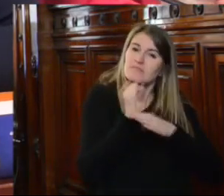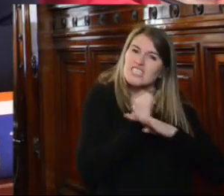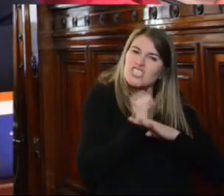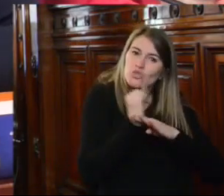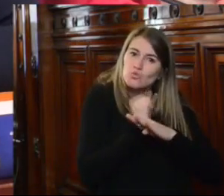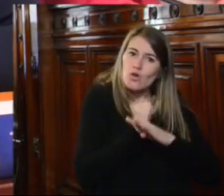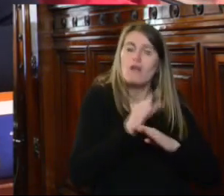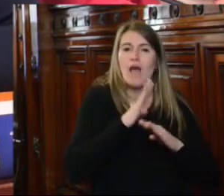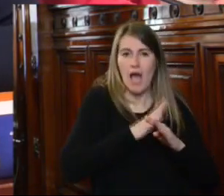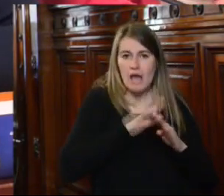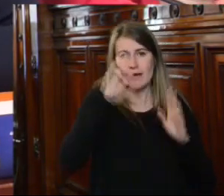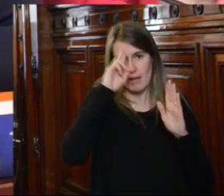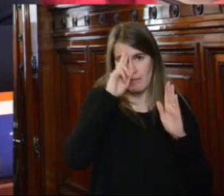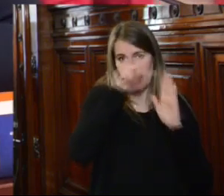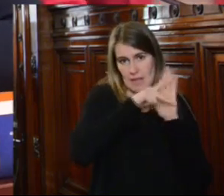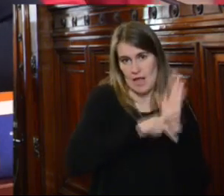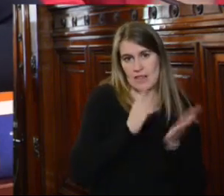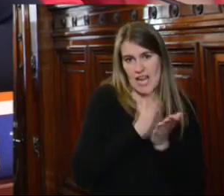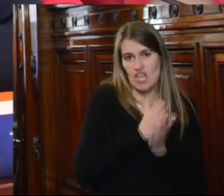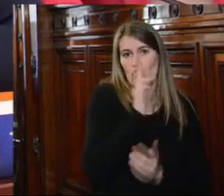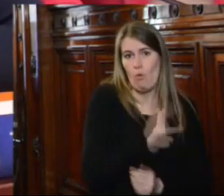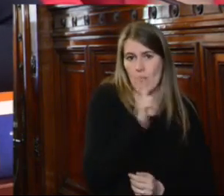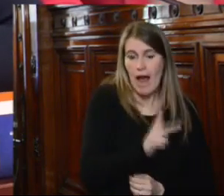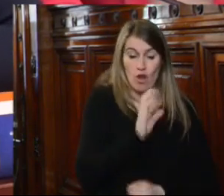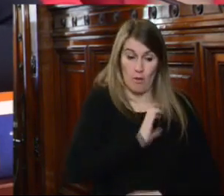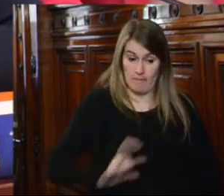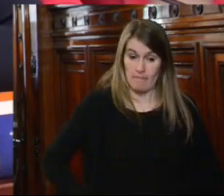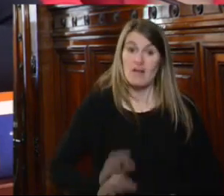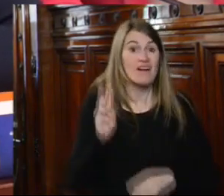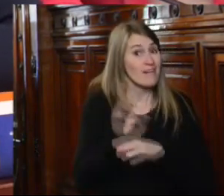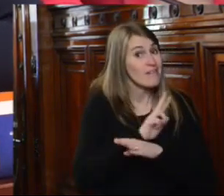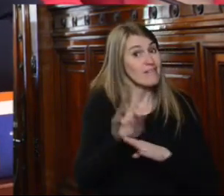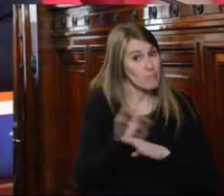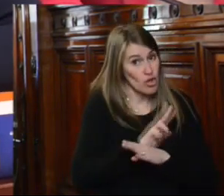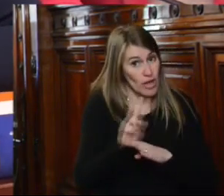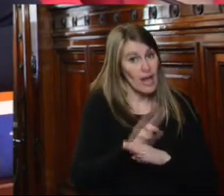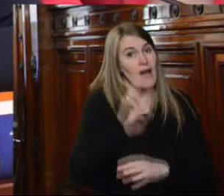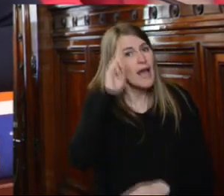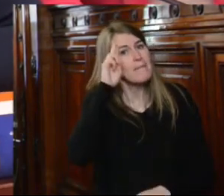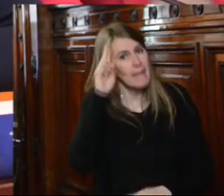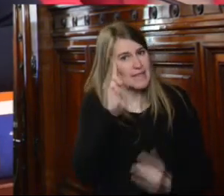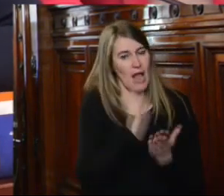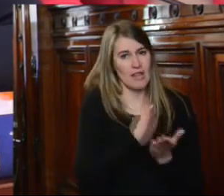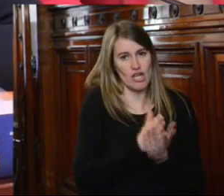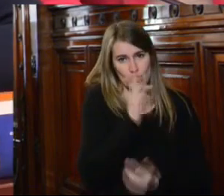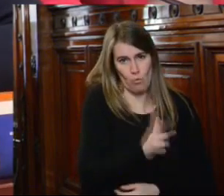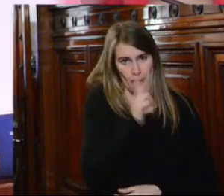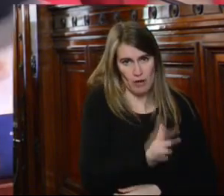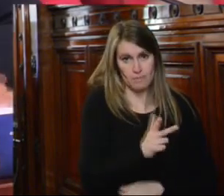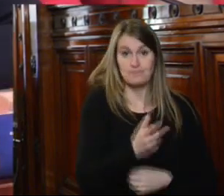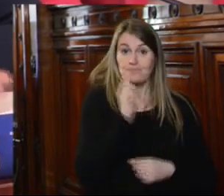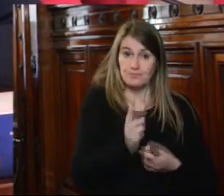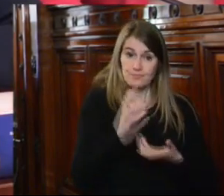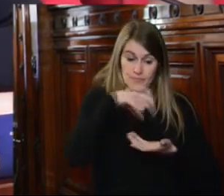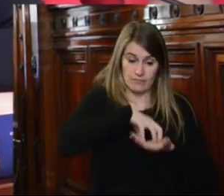viabilizar el compromiso del Estado en materia de promoción y protección de derechos humanos y entre estos espacios quisiéramos destacar